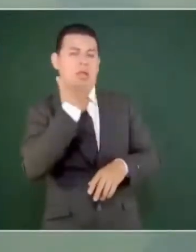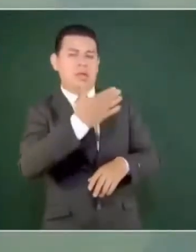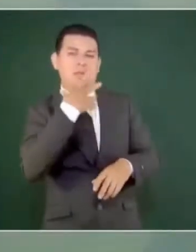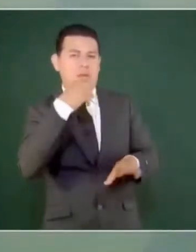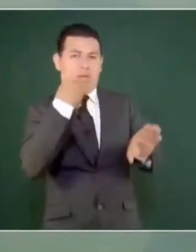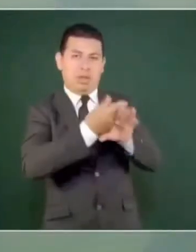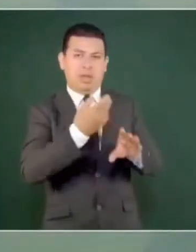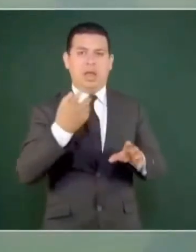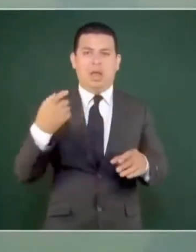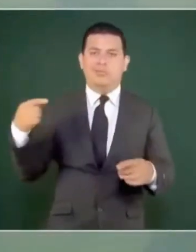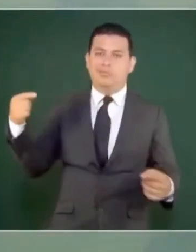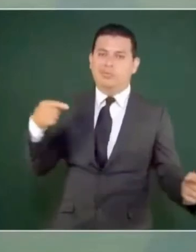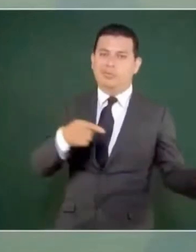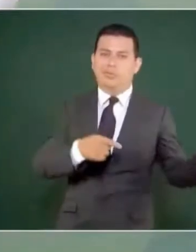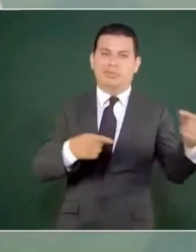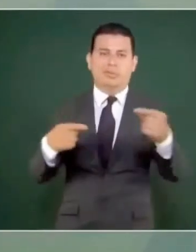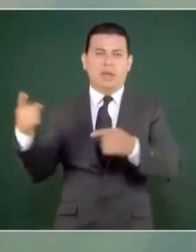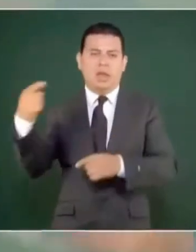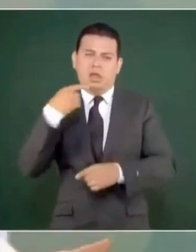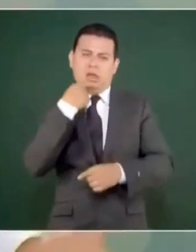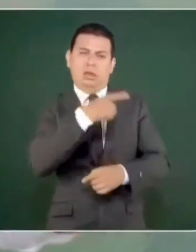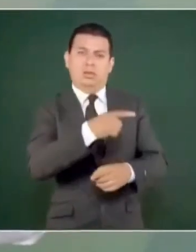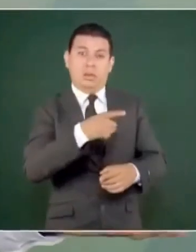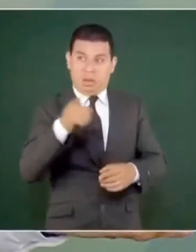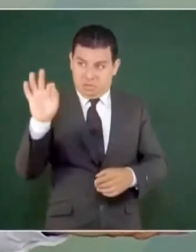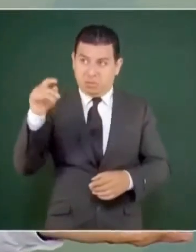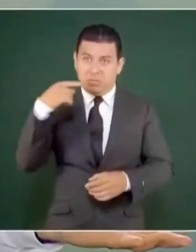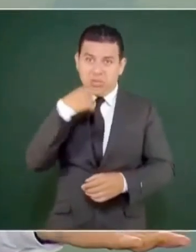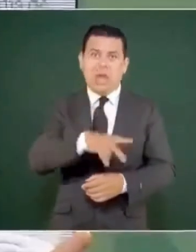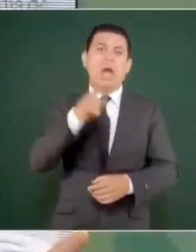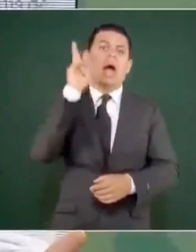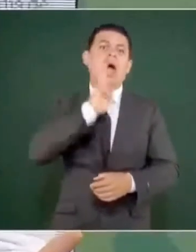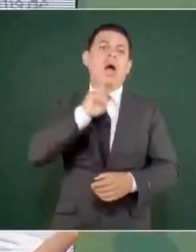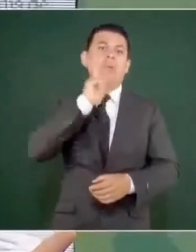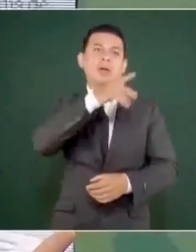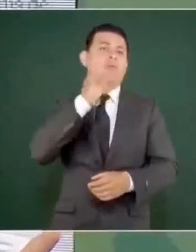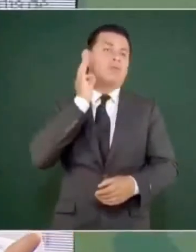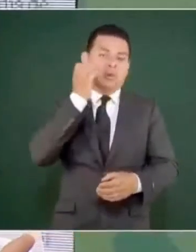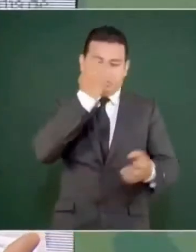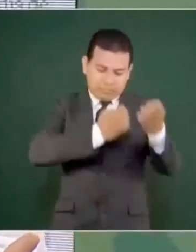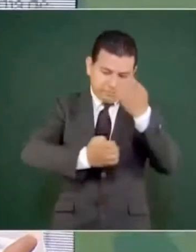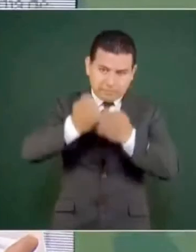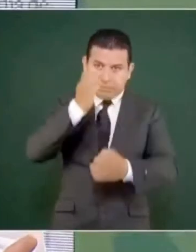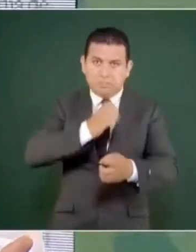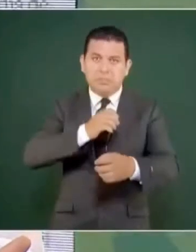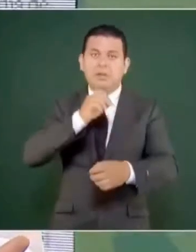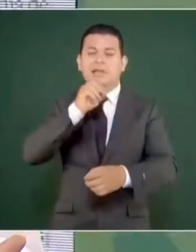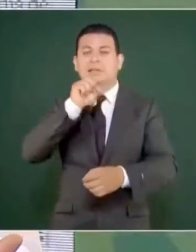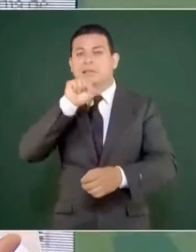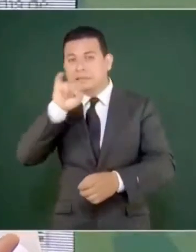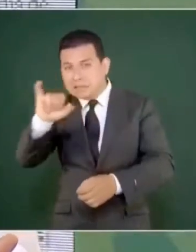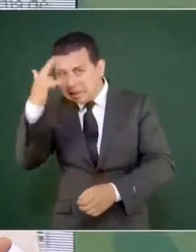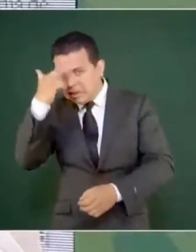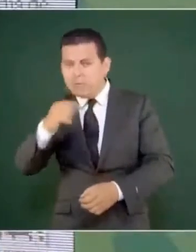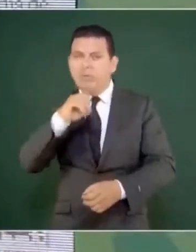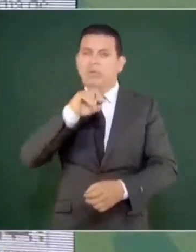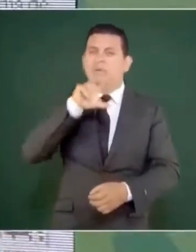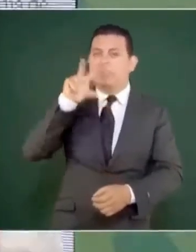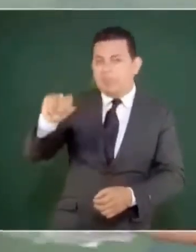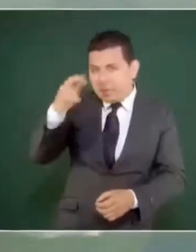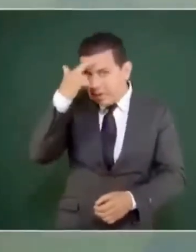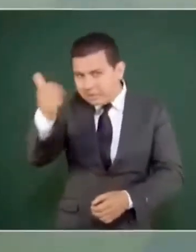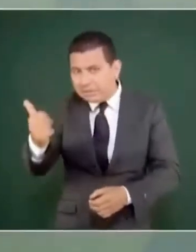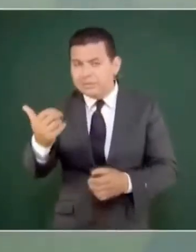el que acusa tiene que probar a ver